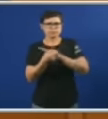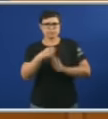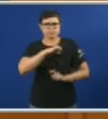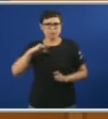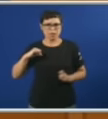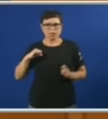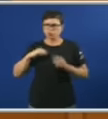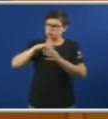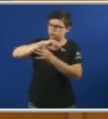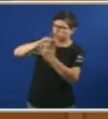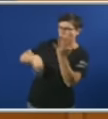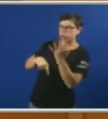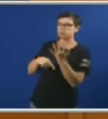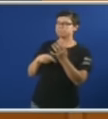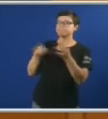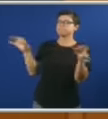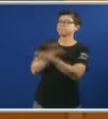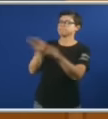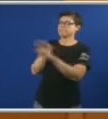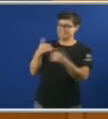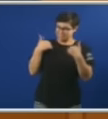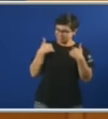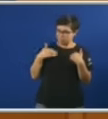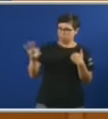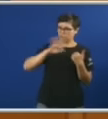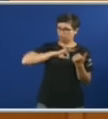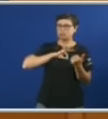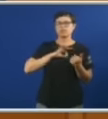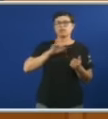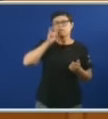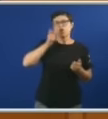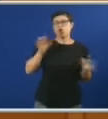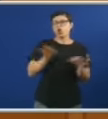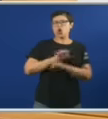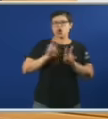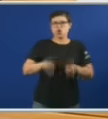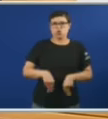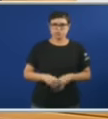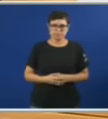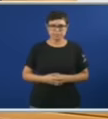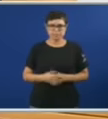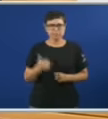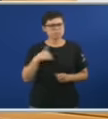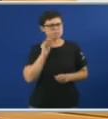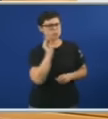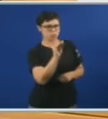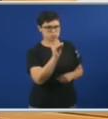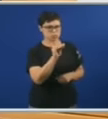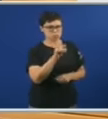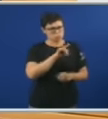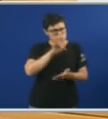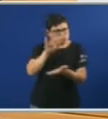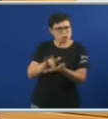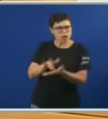mundo se equivoca menos o señor Feijo E eu quero facerle unha pregunta Acude vostede a sanidade pública